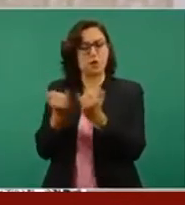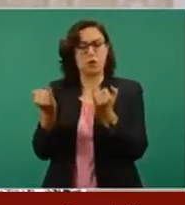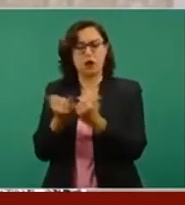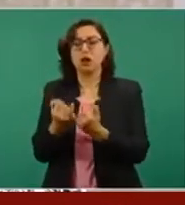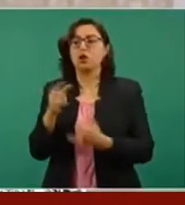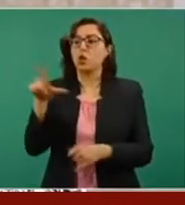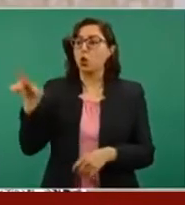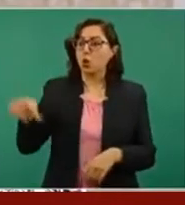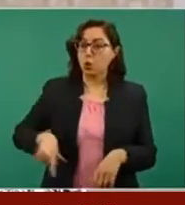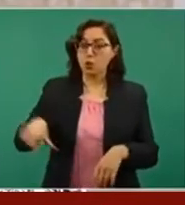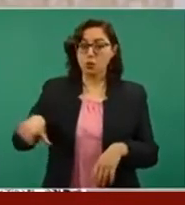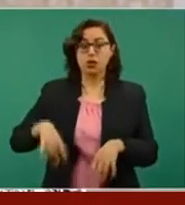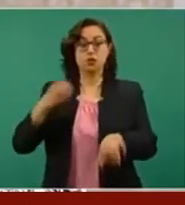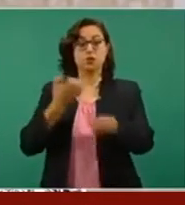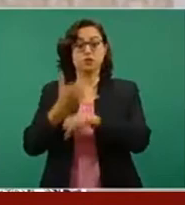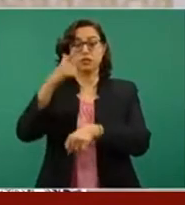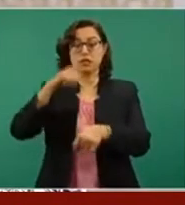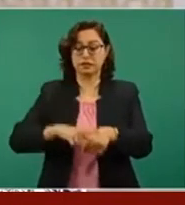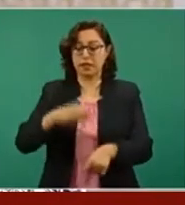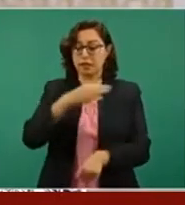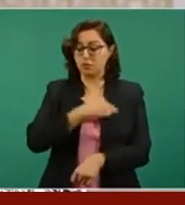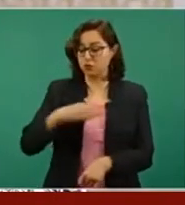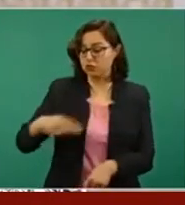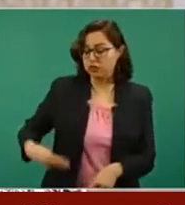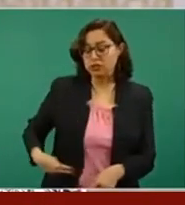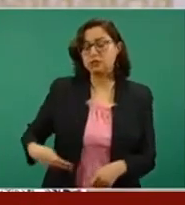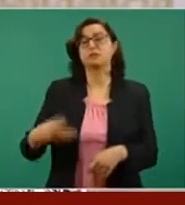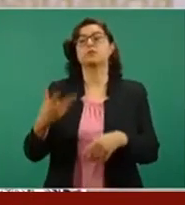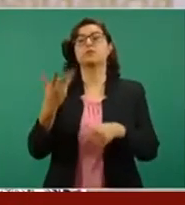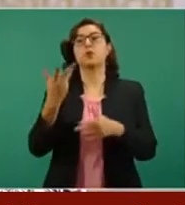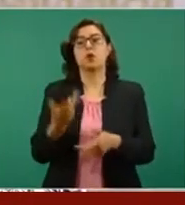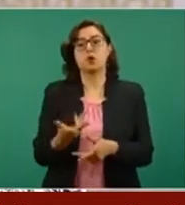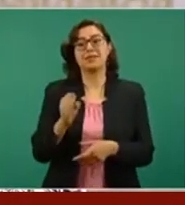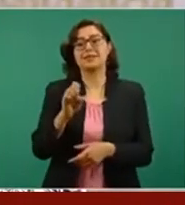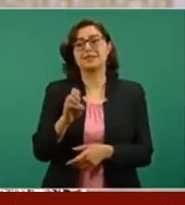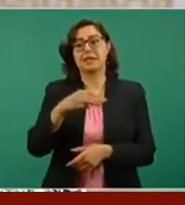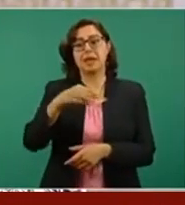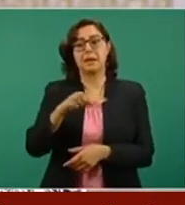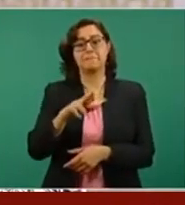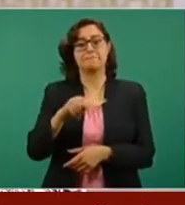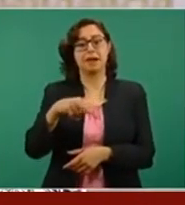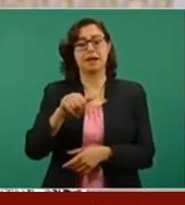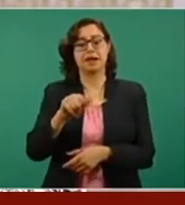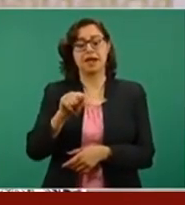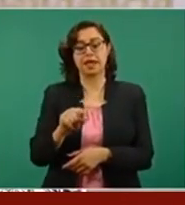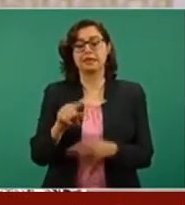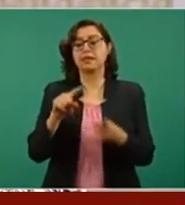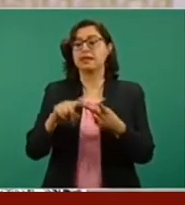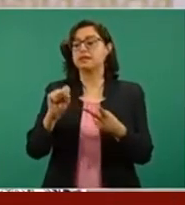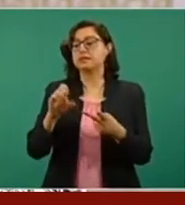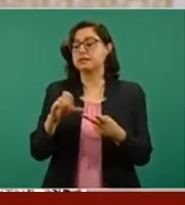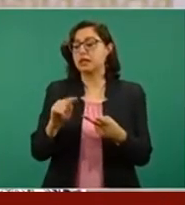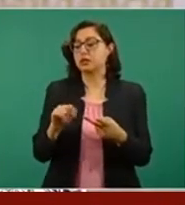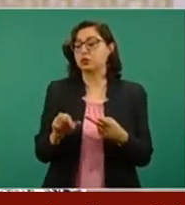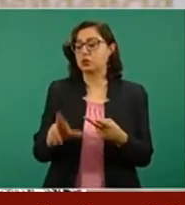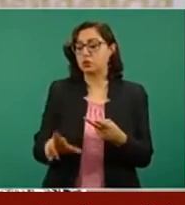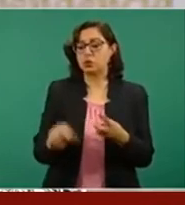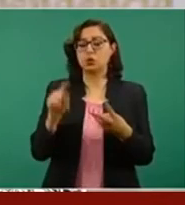asimismo con los municipios, Semarnab, Turismo y otras dependencias del gobierno federal,